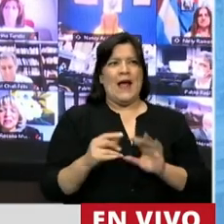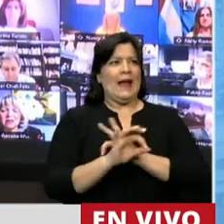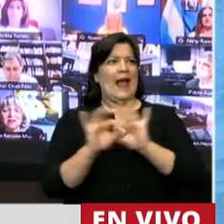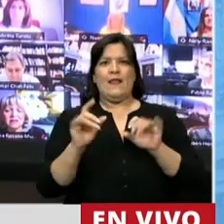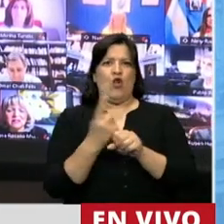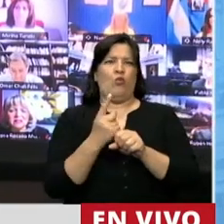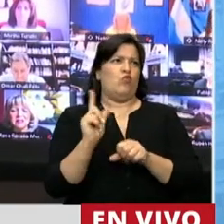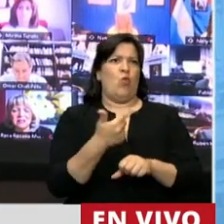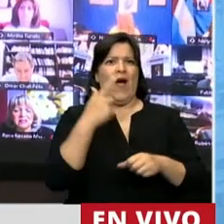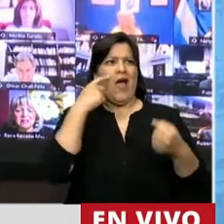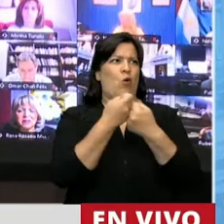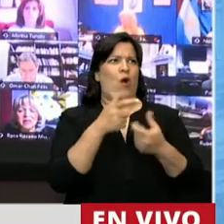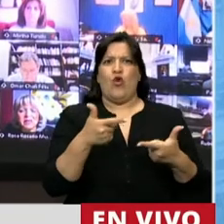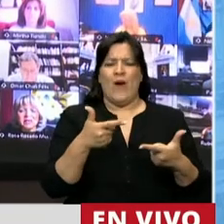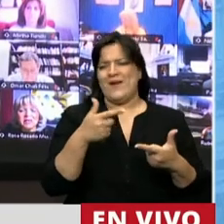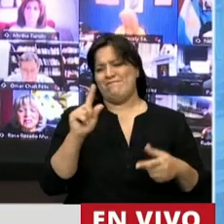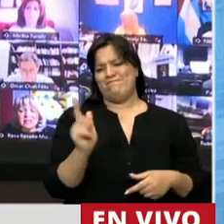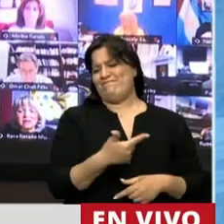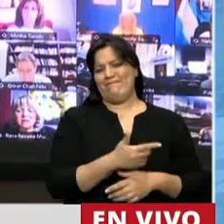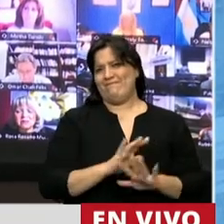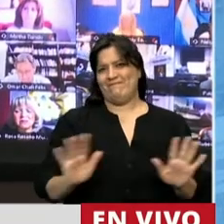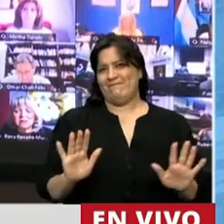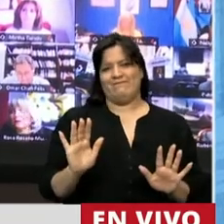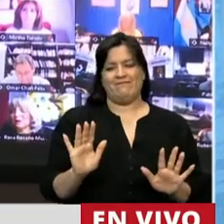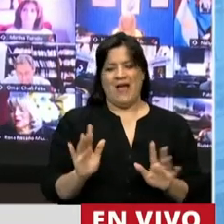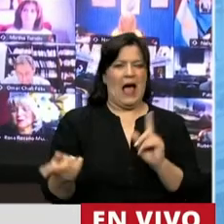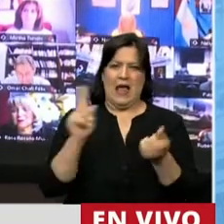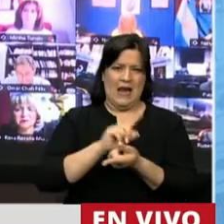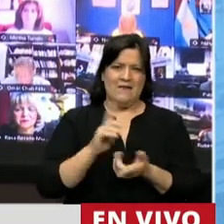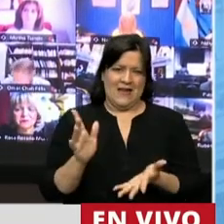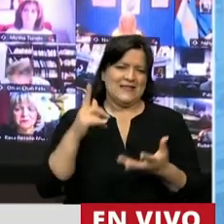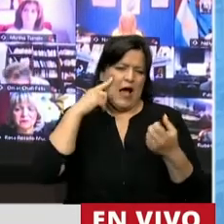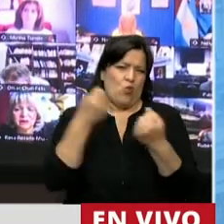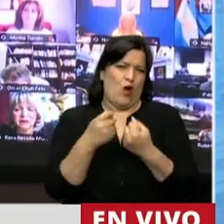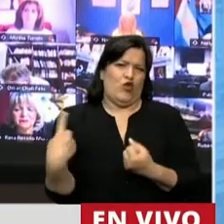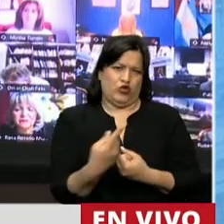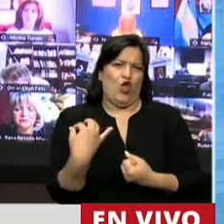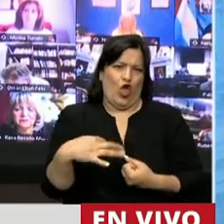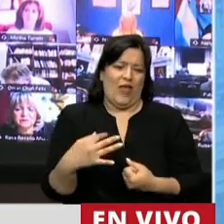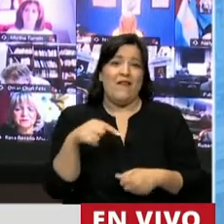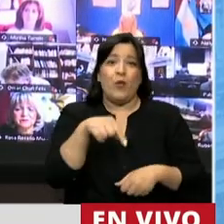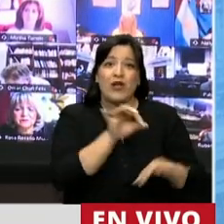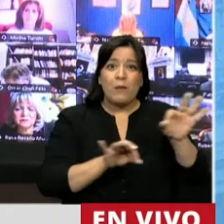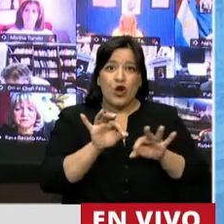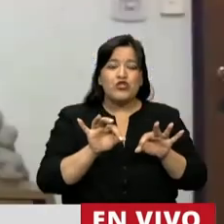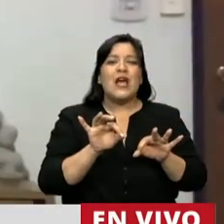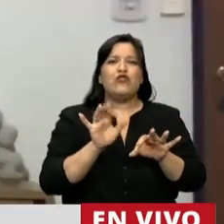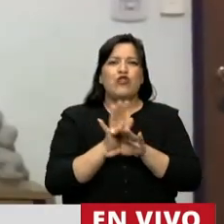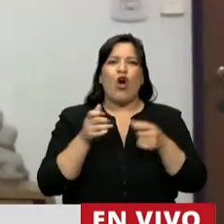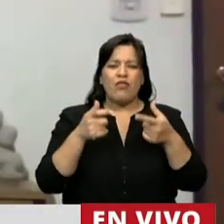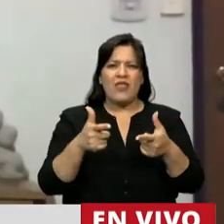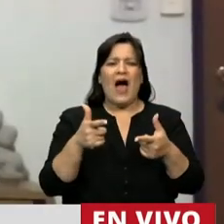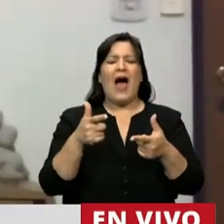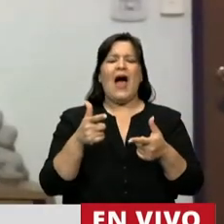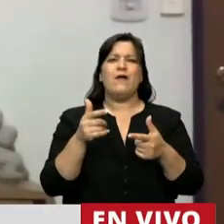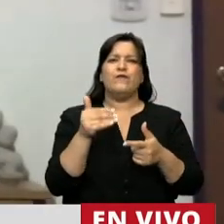desacuerdo, sino todo lo contrario. Creo que estamos ante un proyecto que avanza hacia un país más